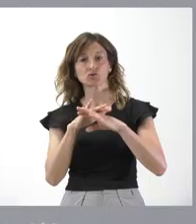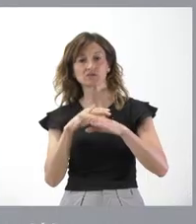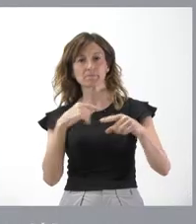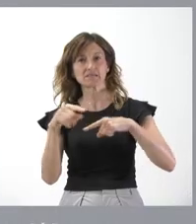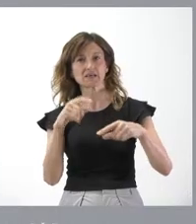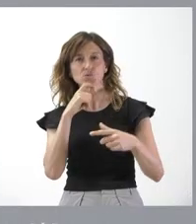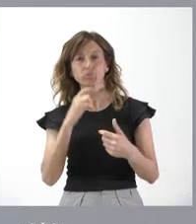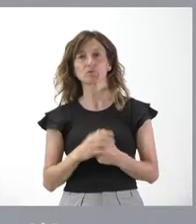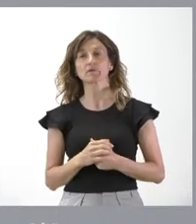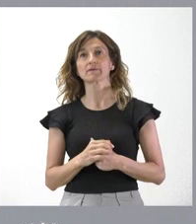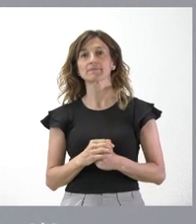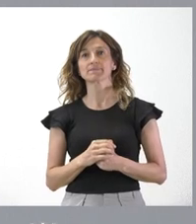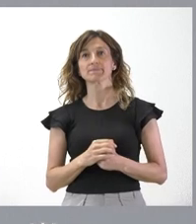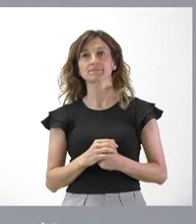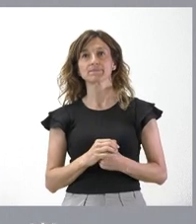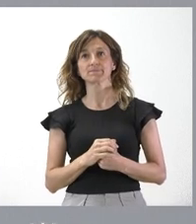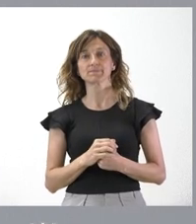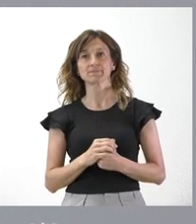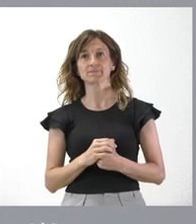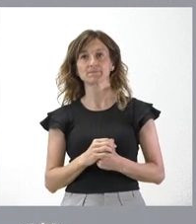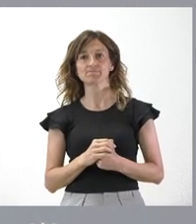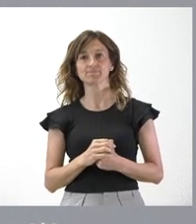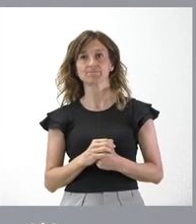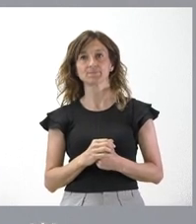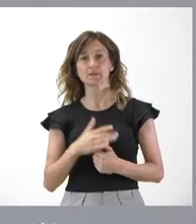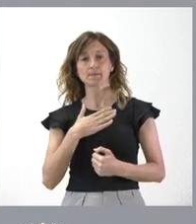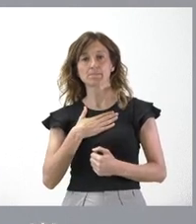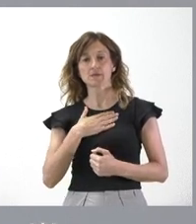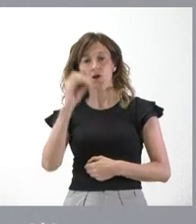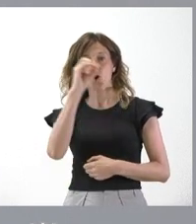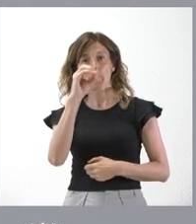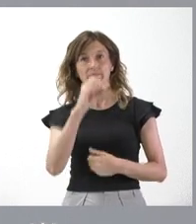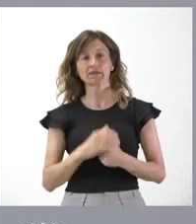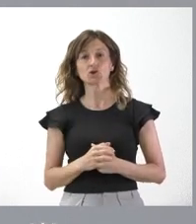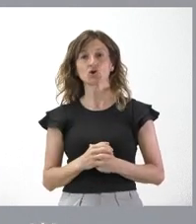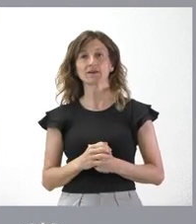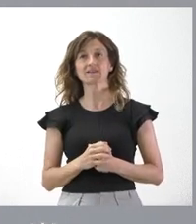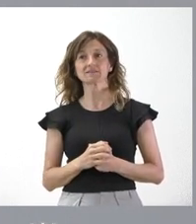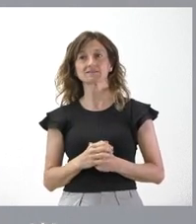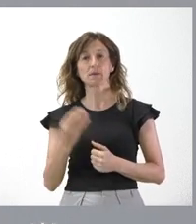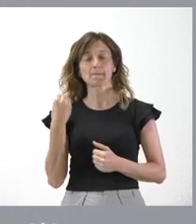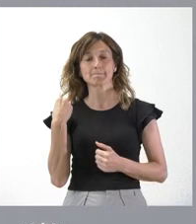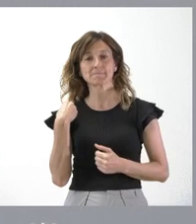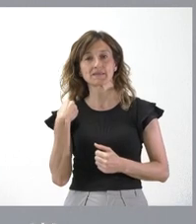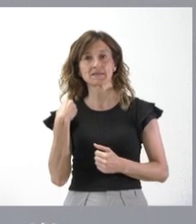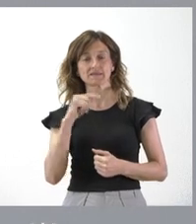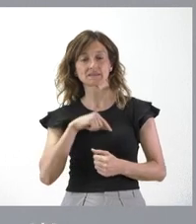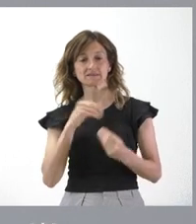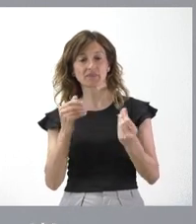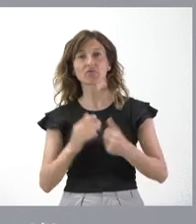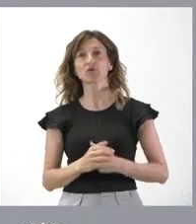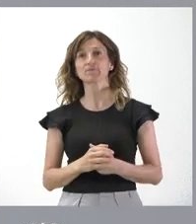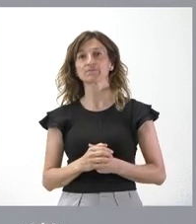Yo creo que… Ya son opiniones, porque, lógicamente, me pide usted la percepción de cómo le he visto.